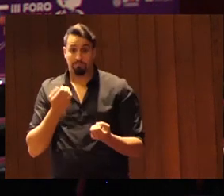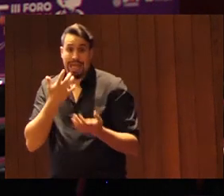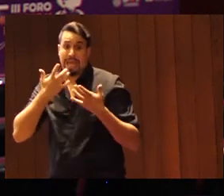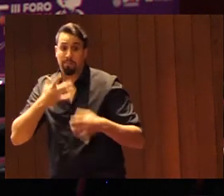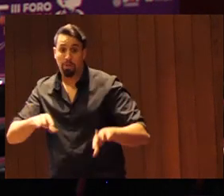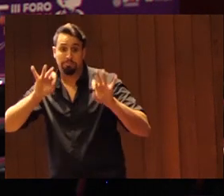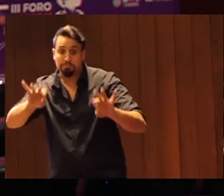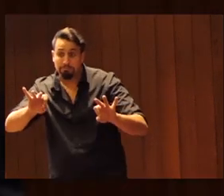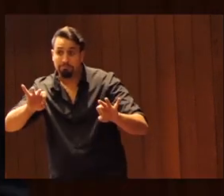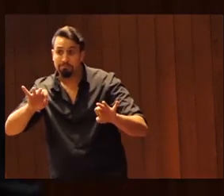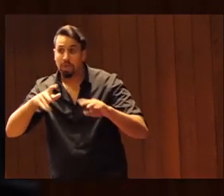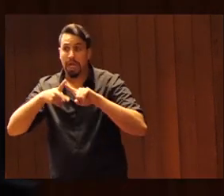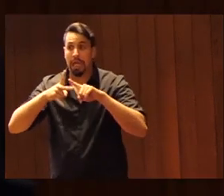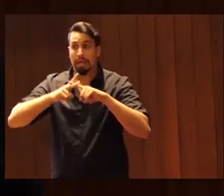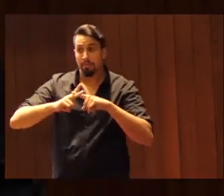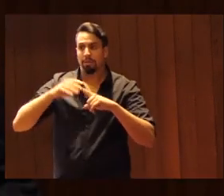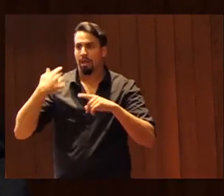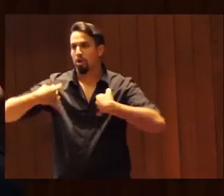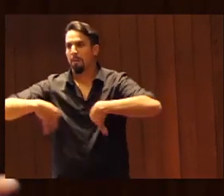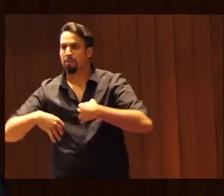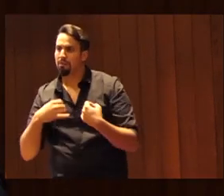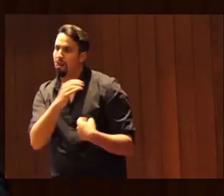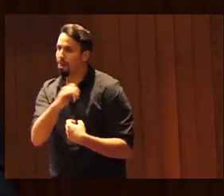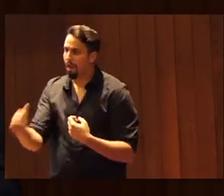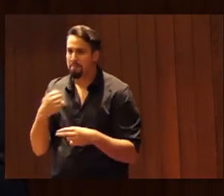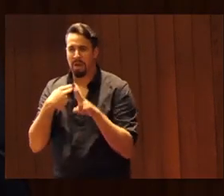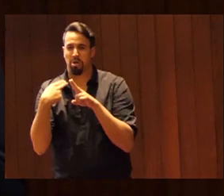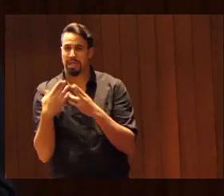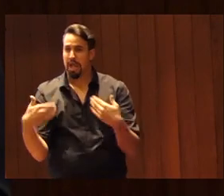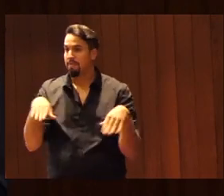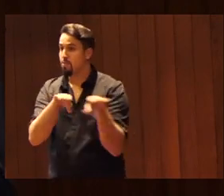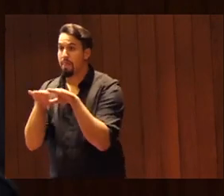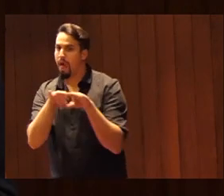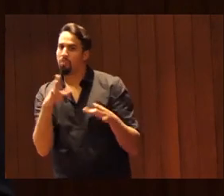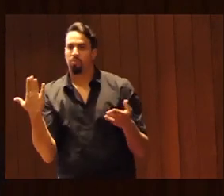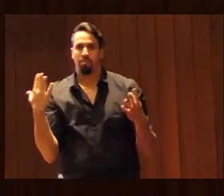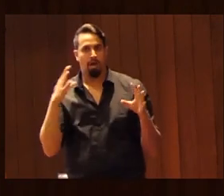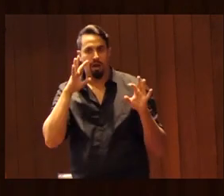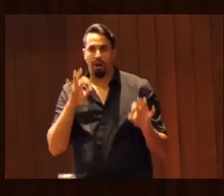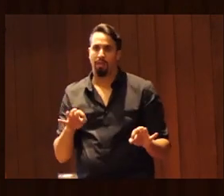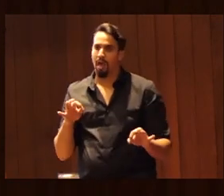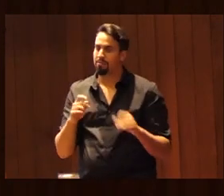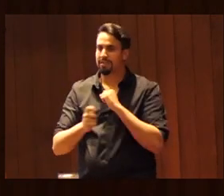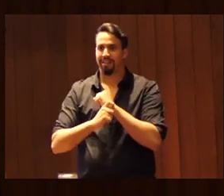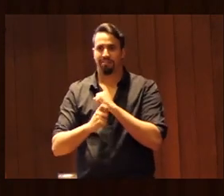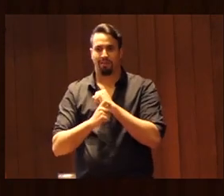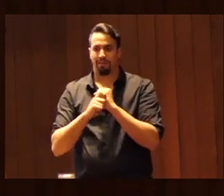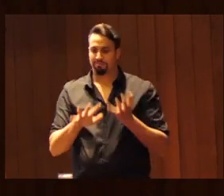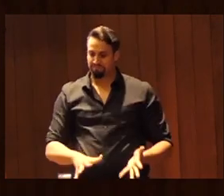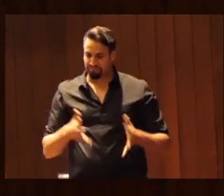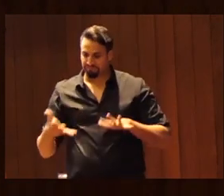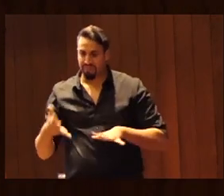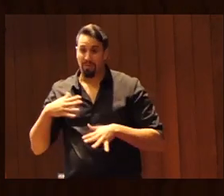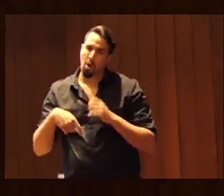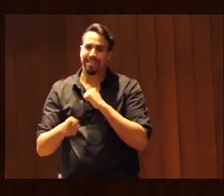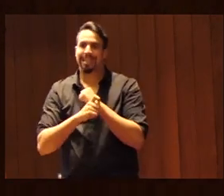concretos de las herramientas que se plantean y en las políticas de igualdad son las estrategias que se aplican en la estrategia